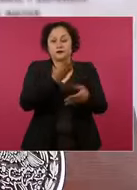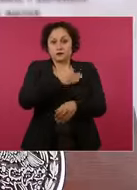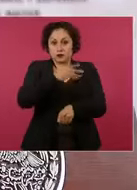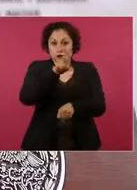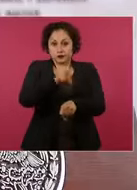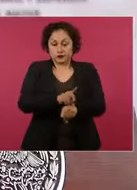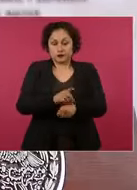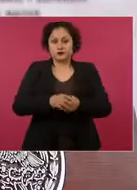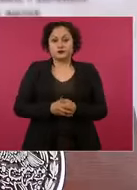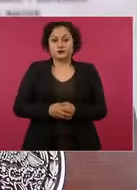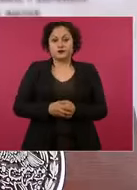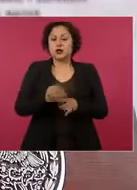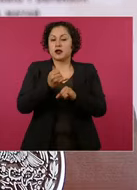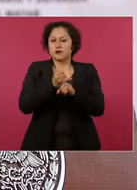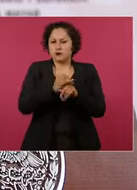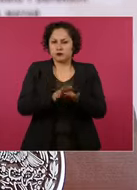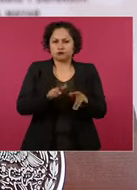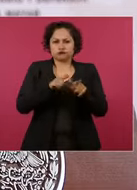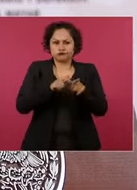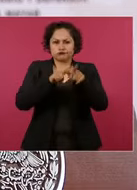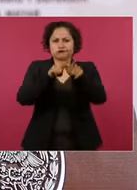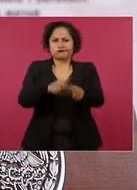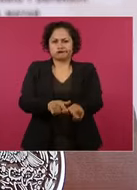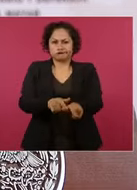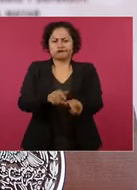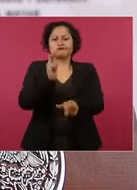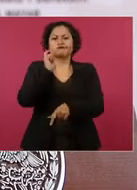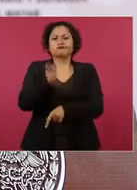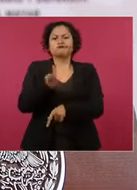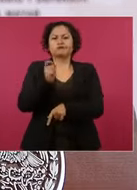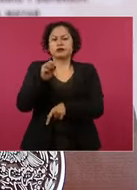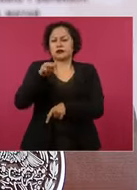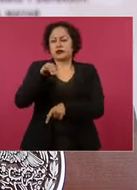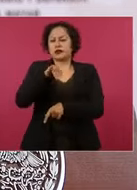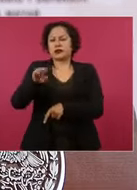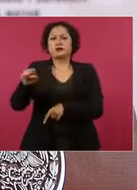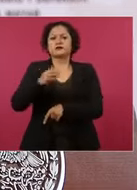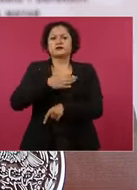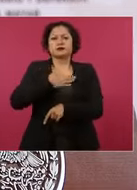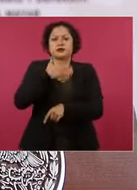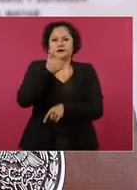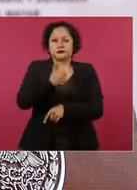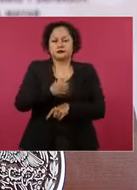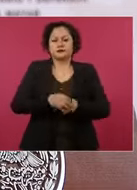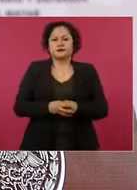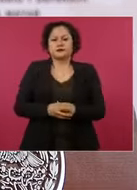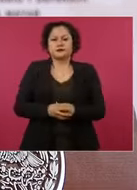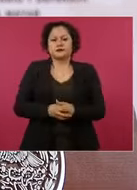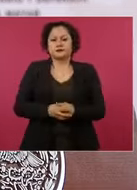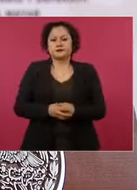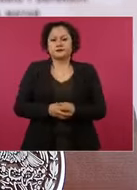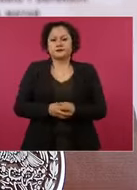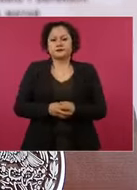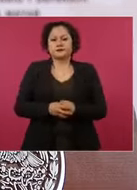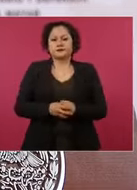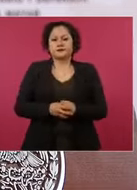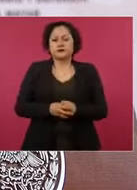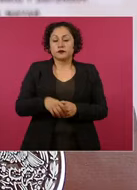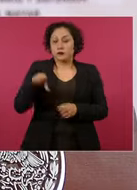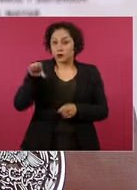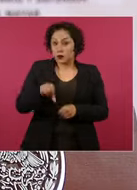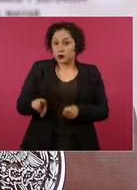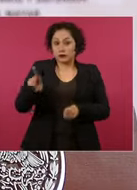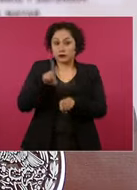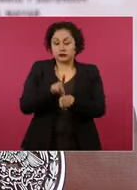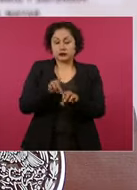seguimos informando sobre los avances del INSS Bienestar. Y hoy es un día muy importante porque